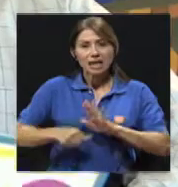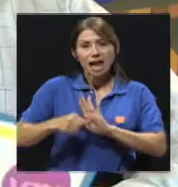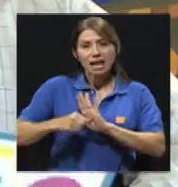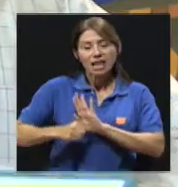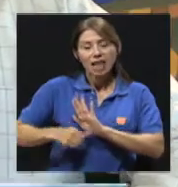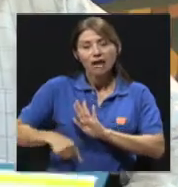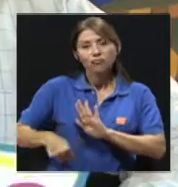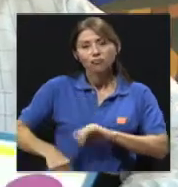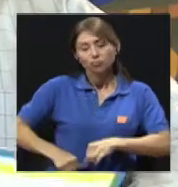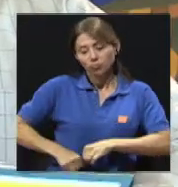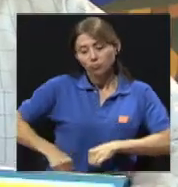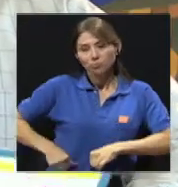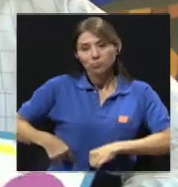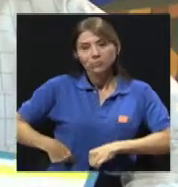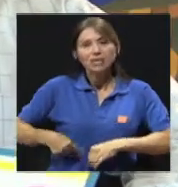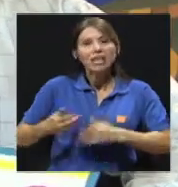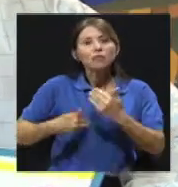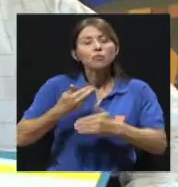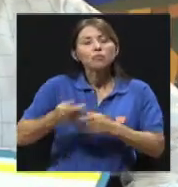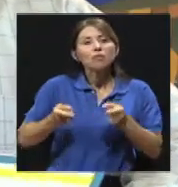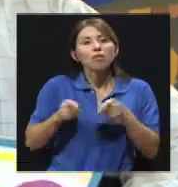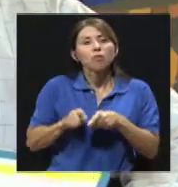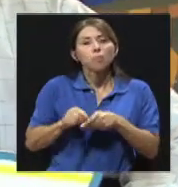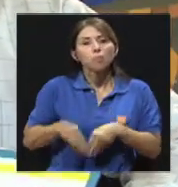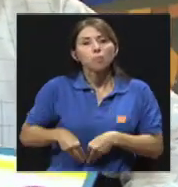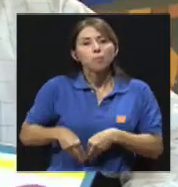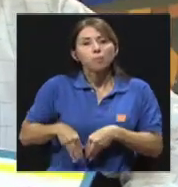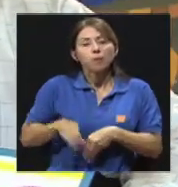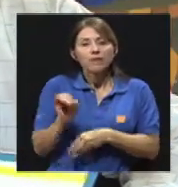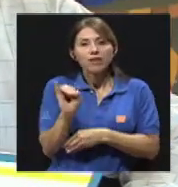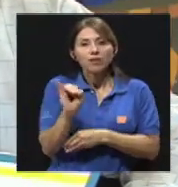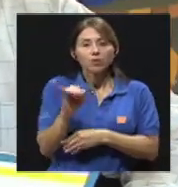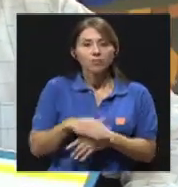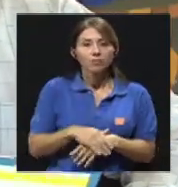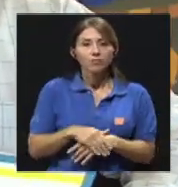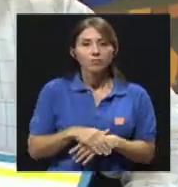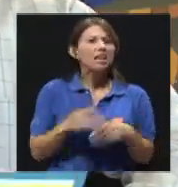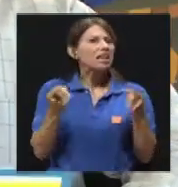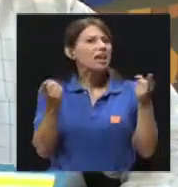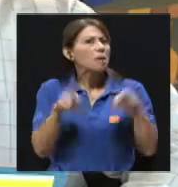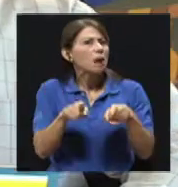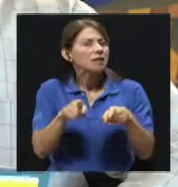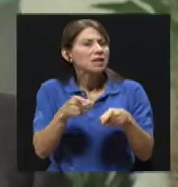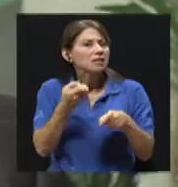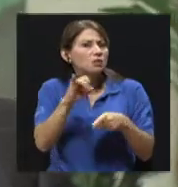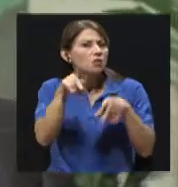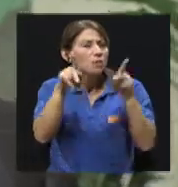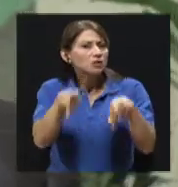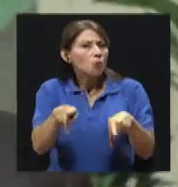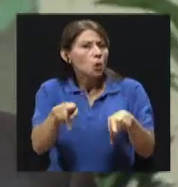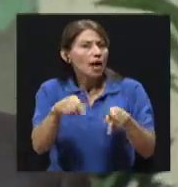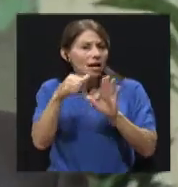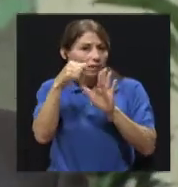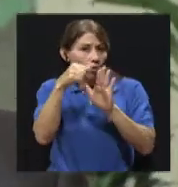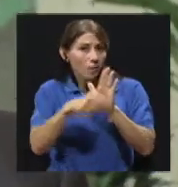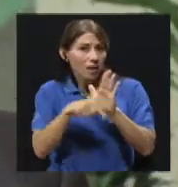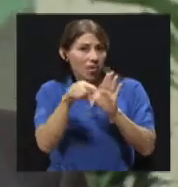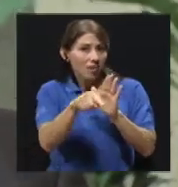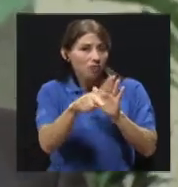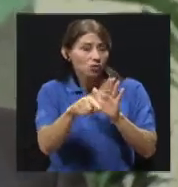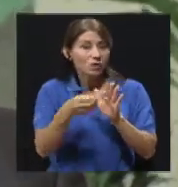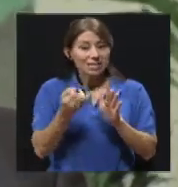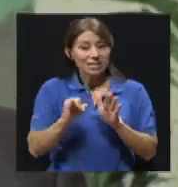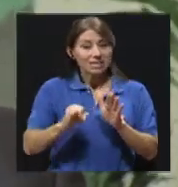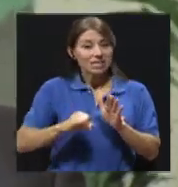¿Qué pasa en una persona apendicectomizada? Es decir, ¿tiene alguna utilidad el apéndice? Sí. Muy interesante